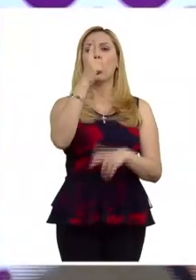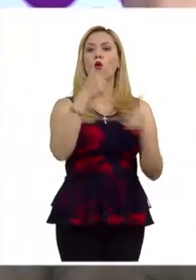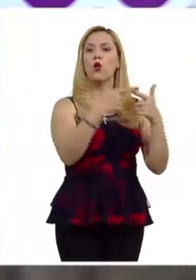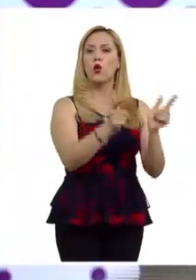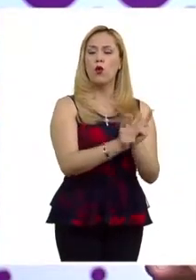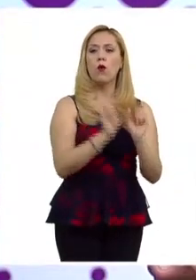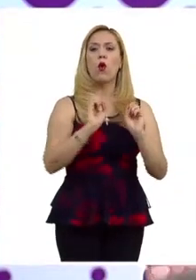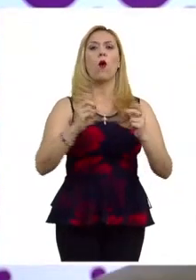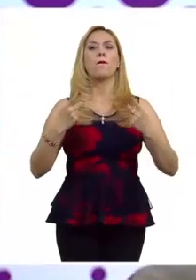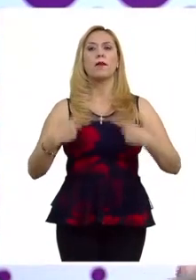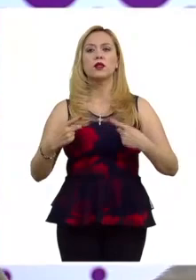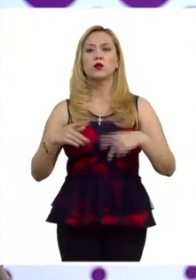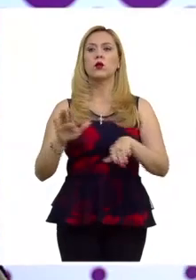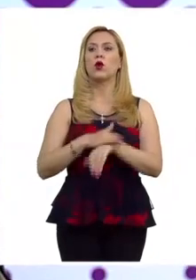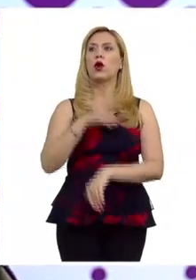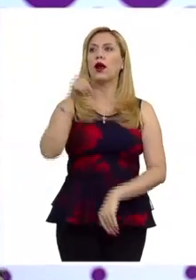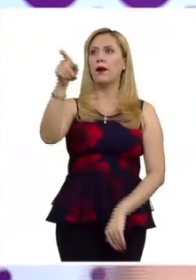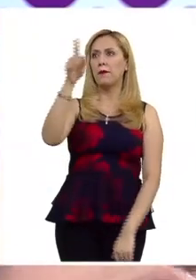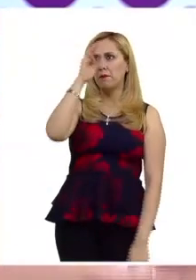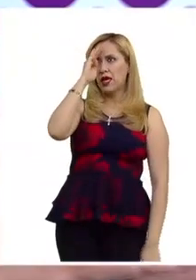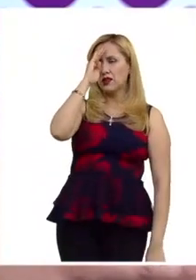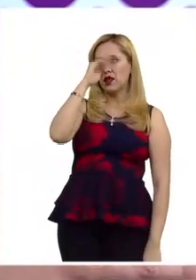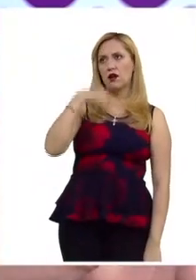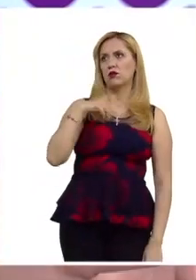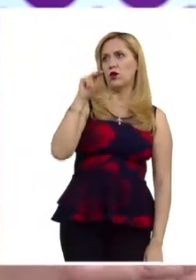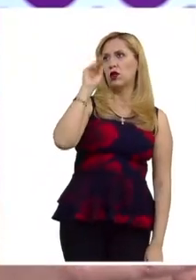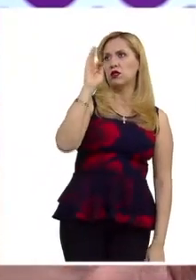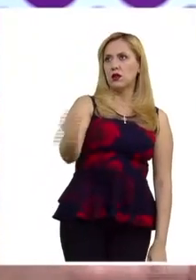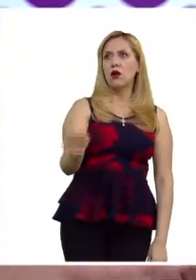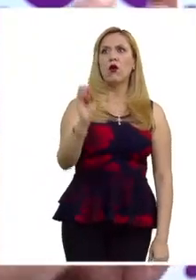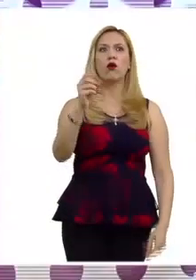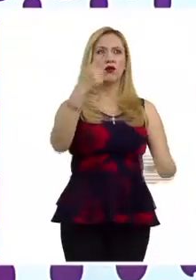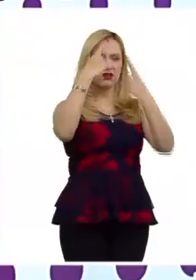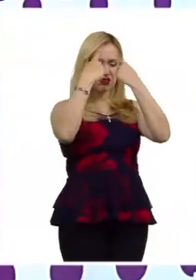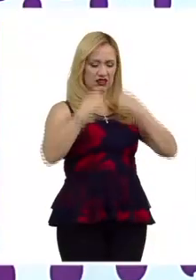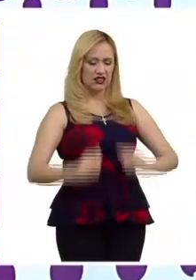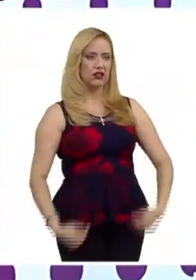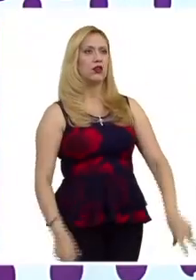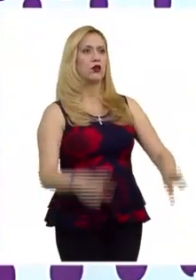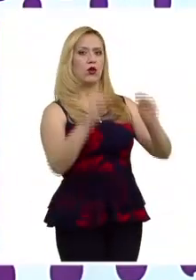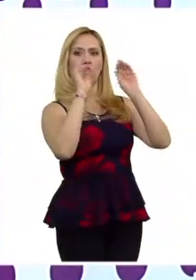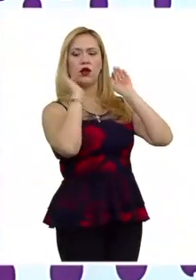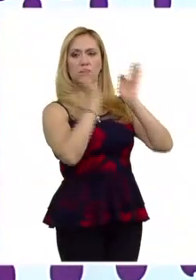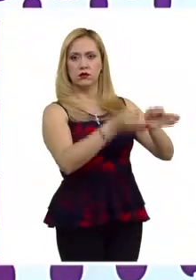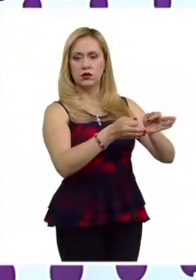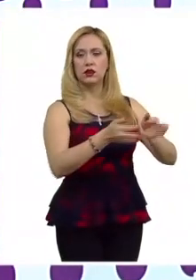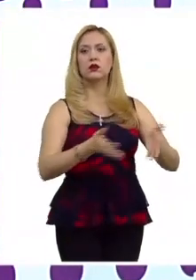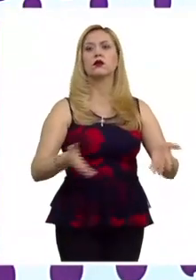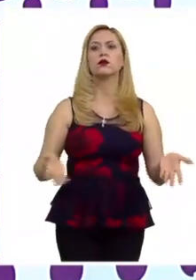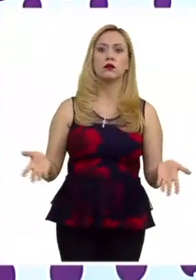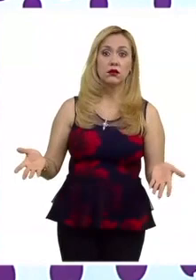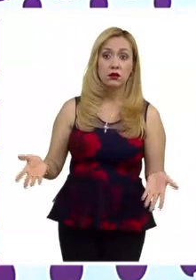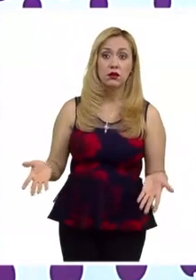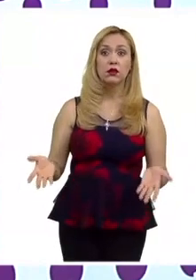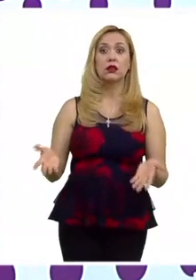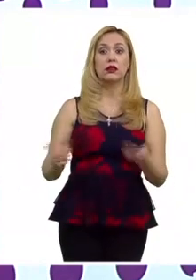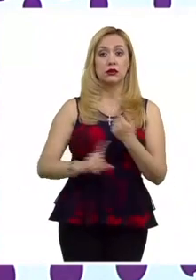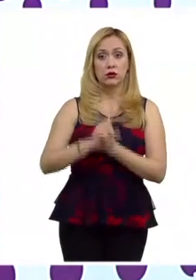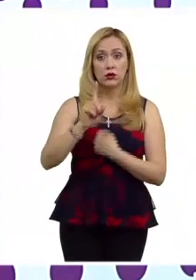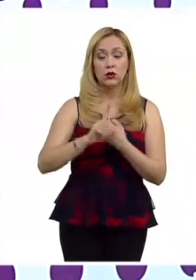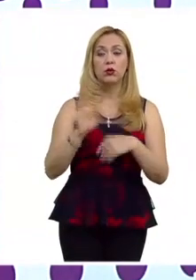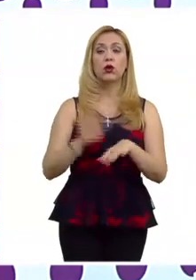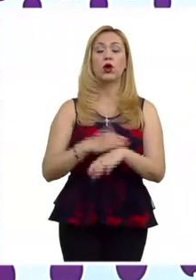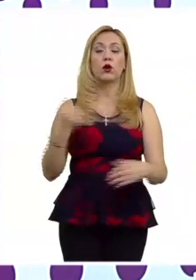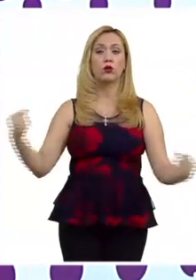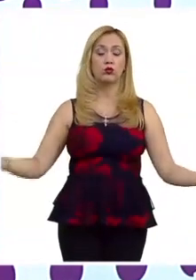persona, por como piensa o por como es. Y entonces, evidentemente, esto en democracia es problemático, porque choca